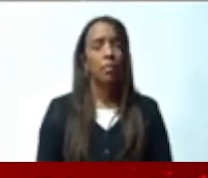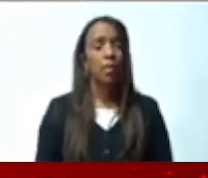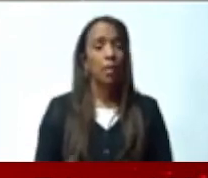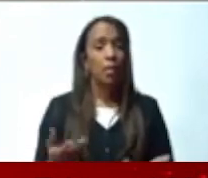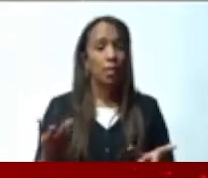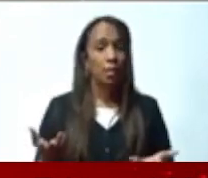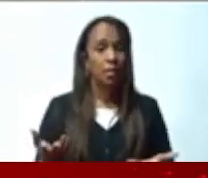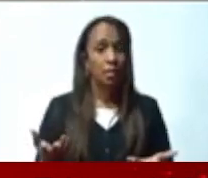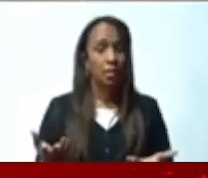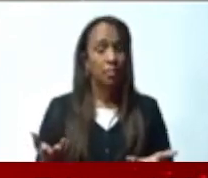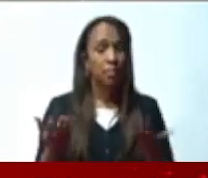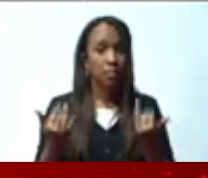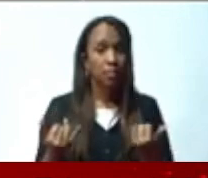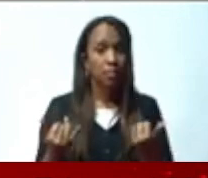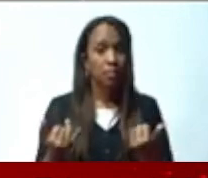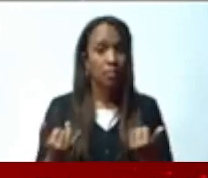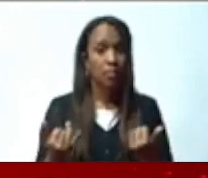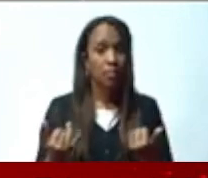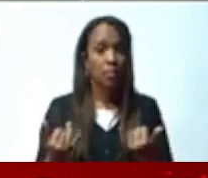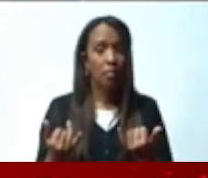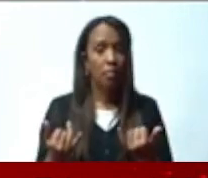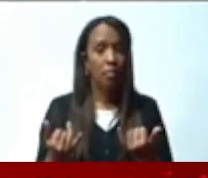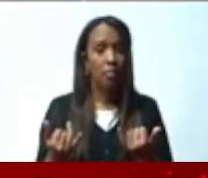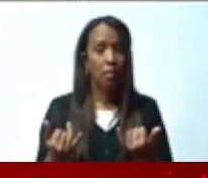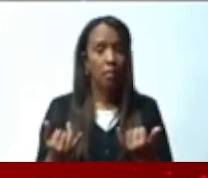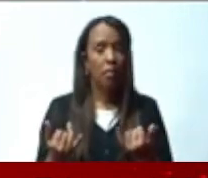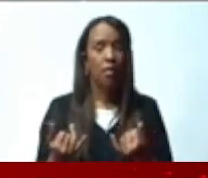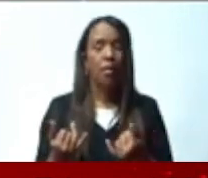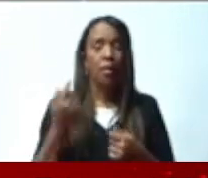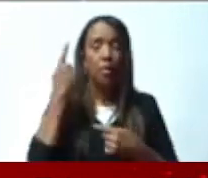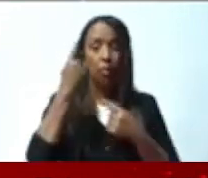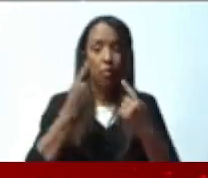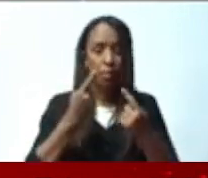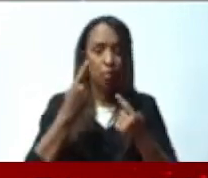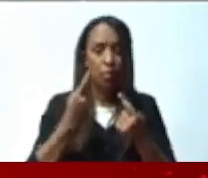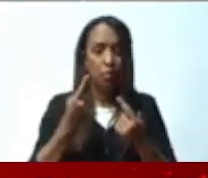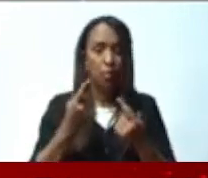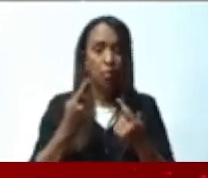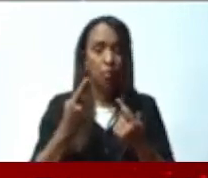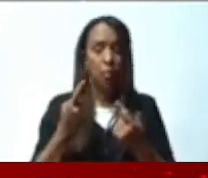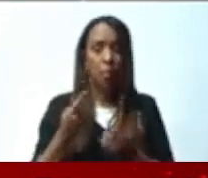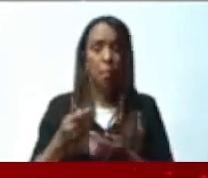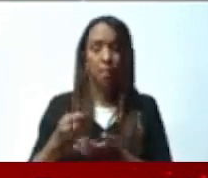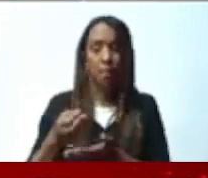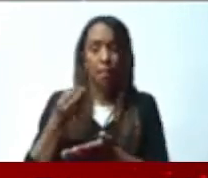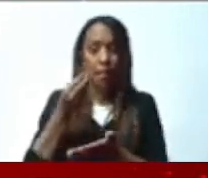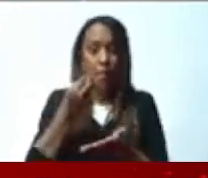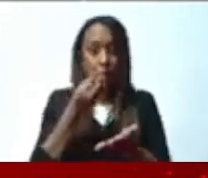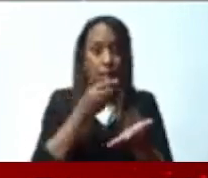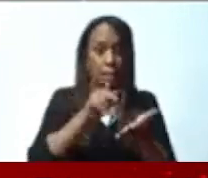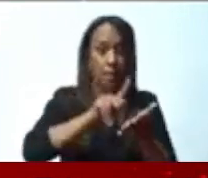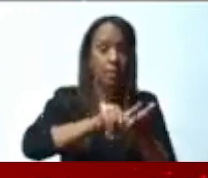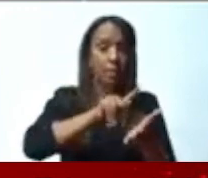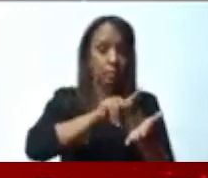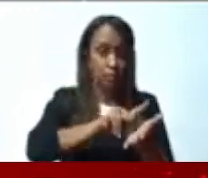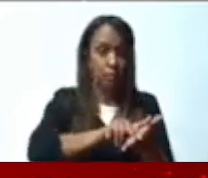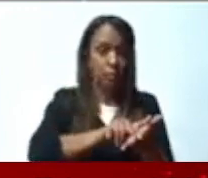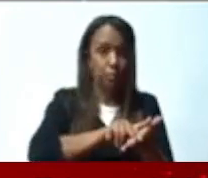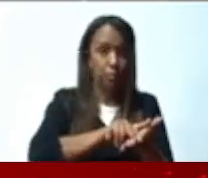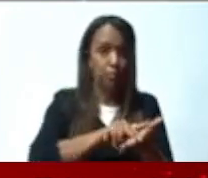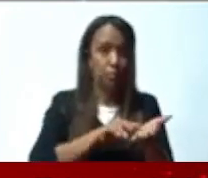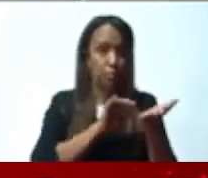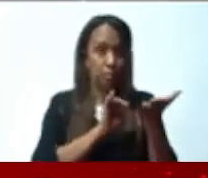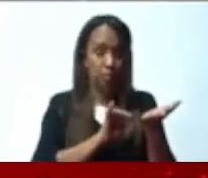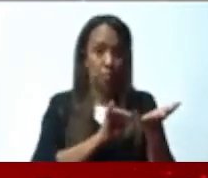y quiere completarlo solo para pagar deudas. Este dinero que se está